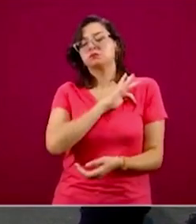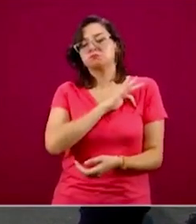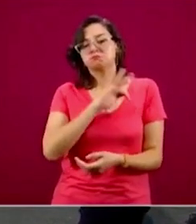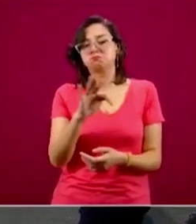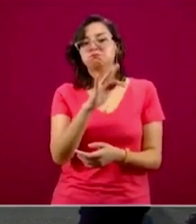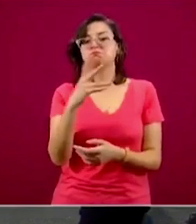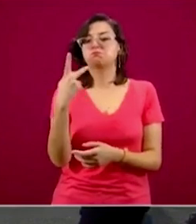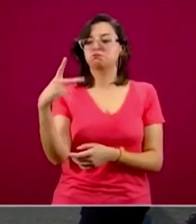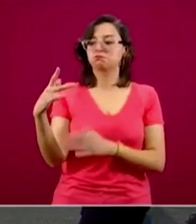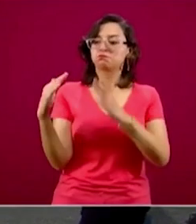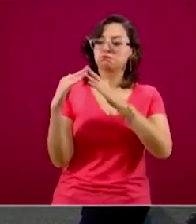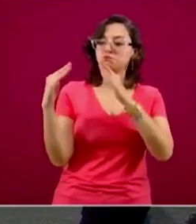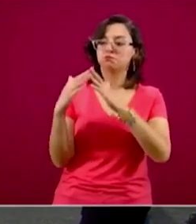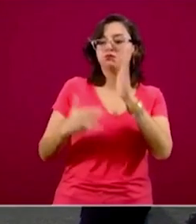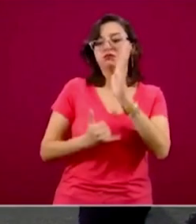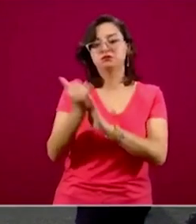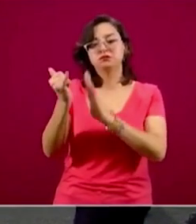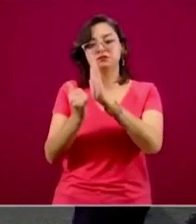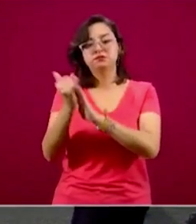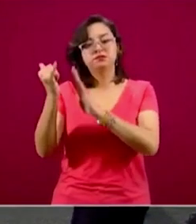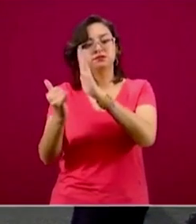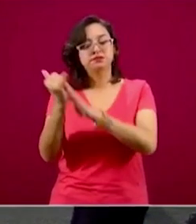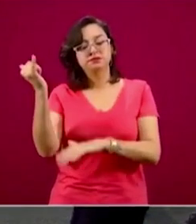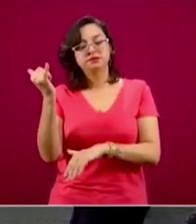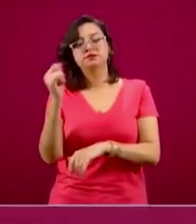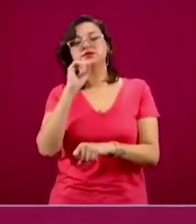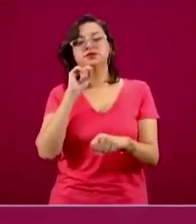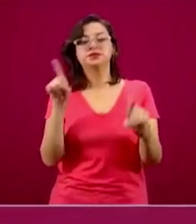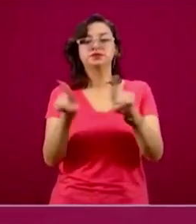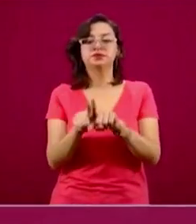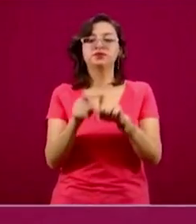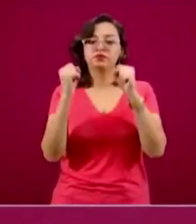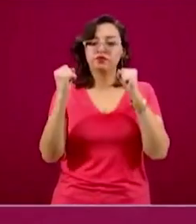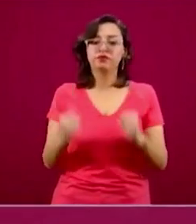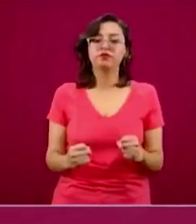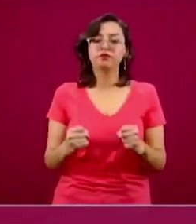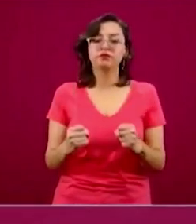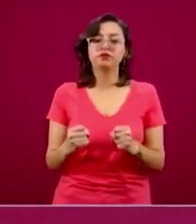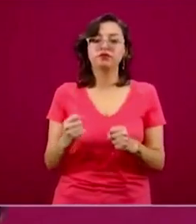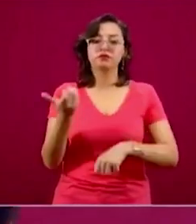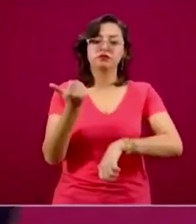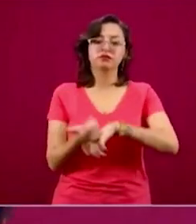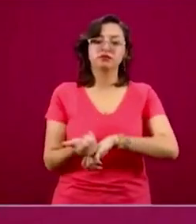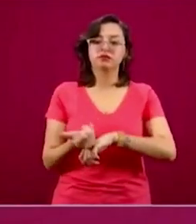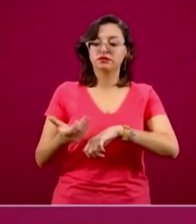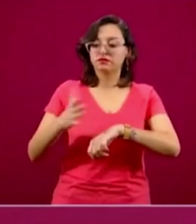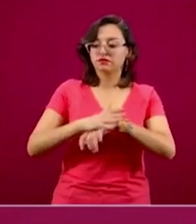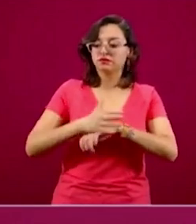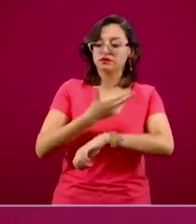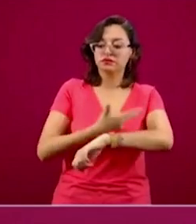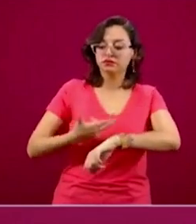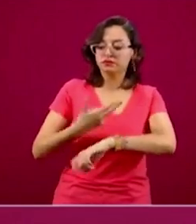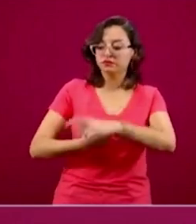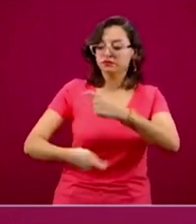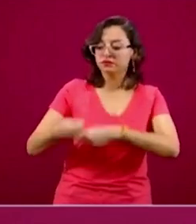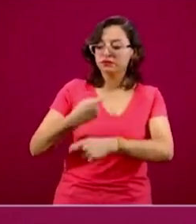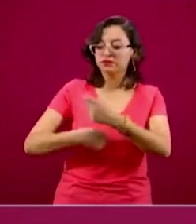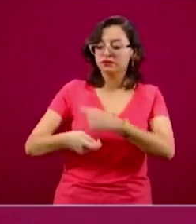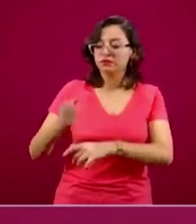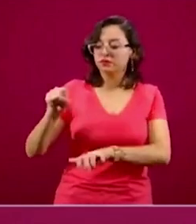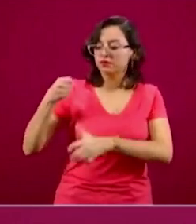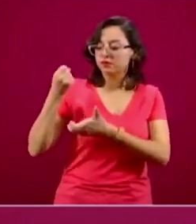construcción de su hogar y él garantizando la administración de sus recursos a como él disponga.